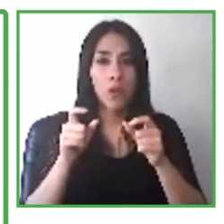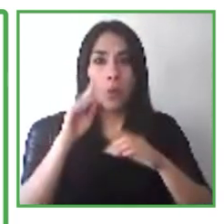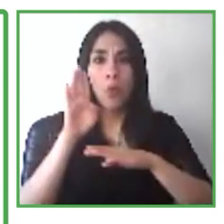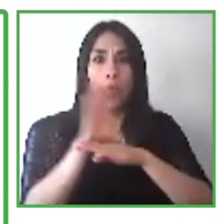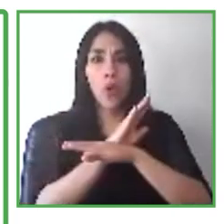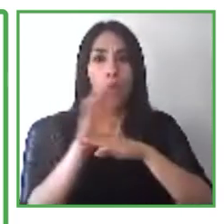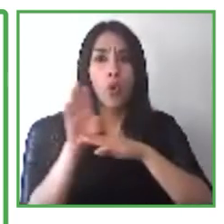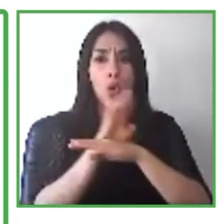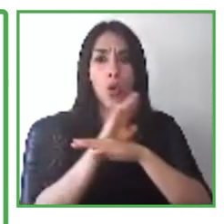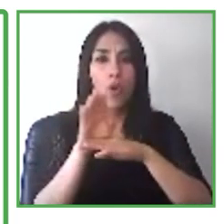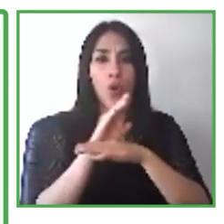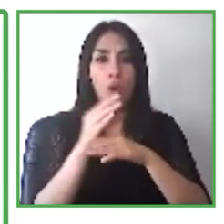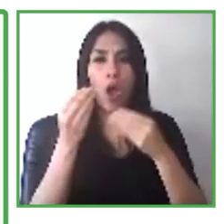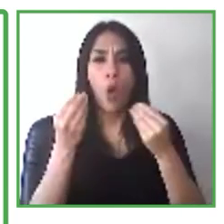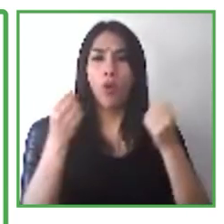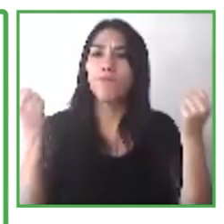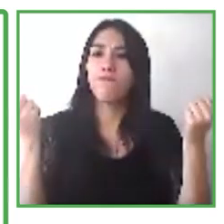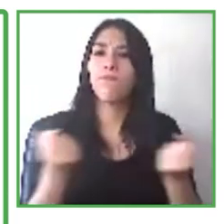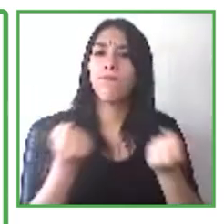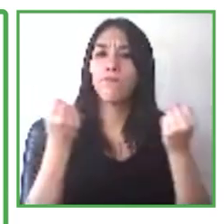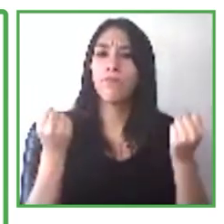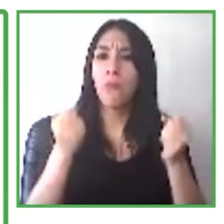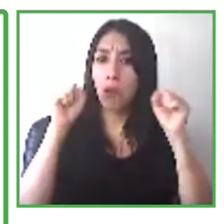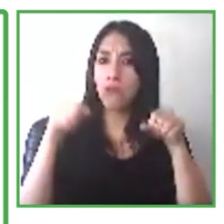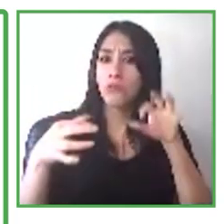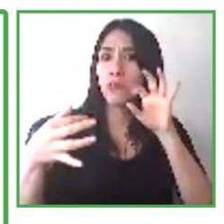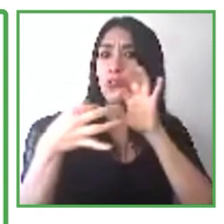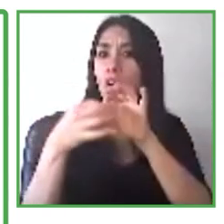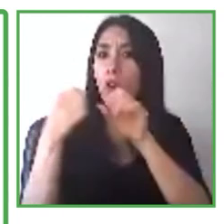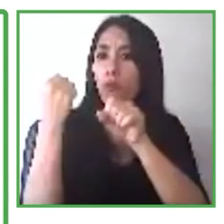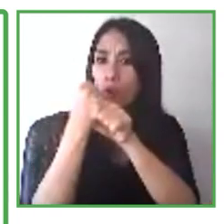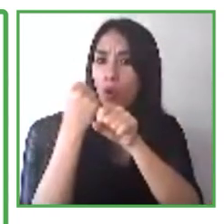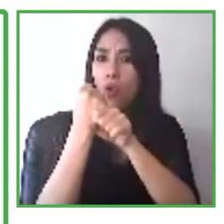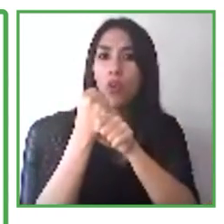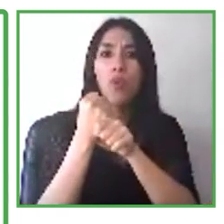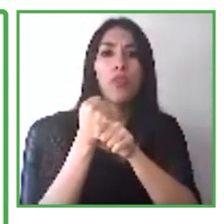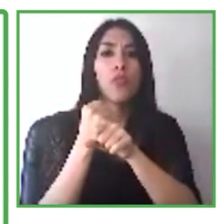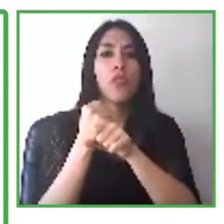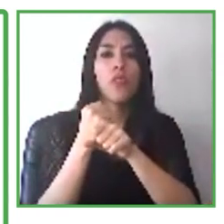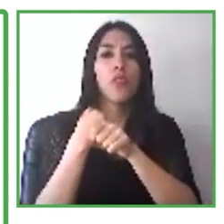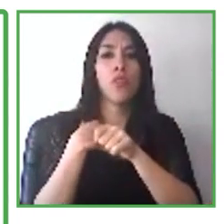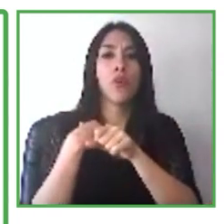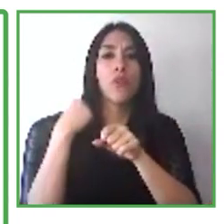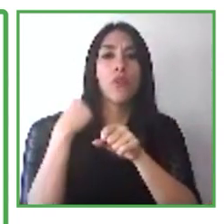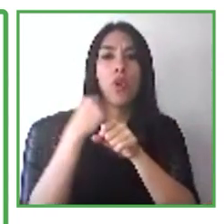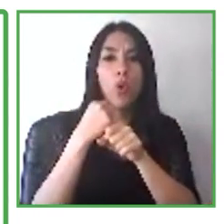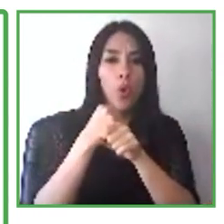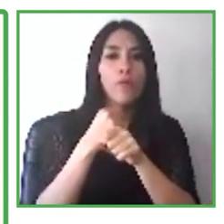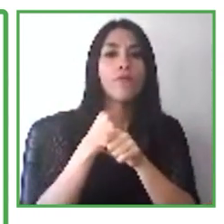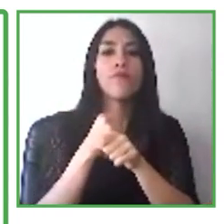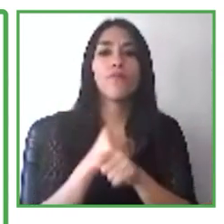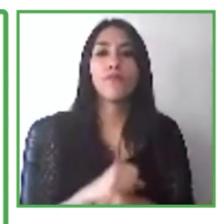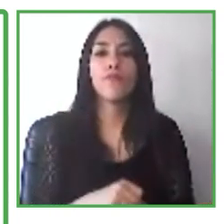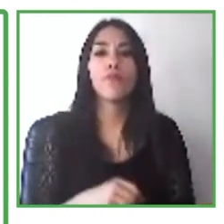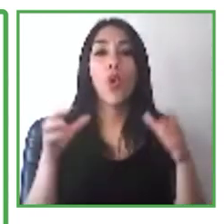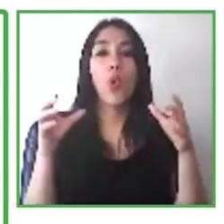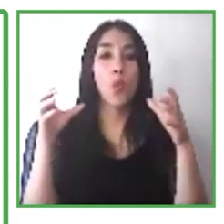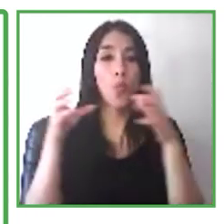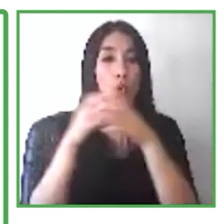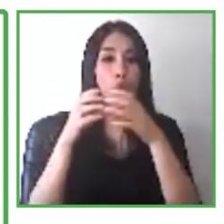juntos con CILSA. Entonces, nosotros trabajamos con organizaciones con mucha